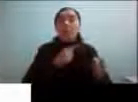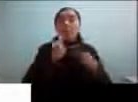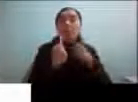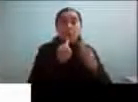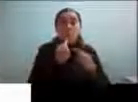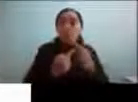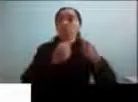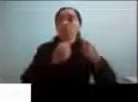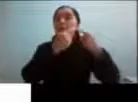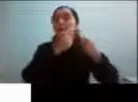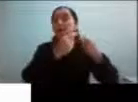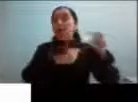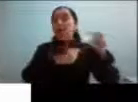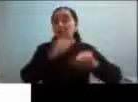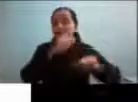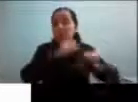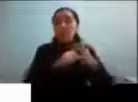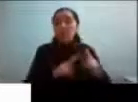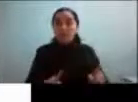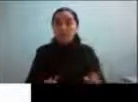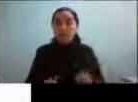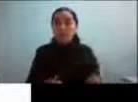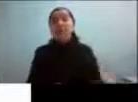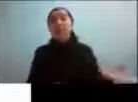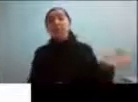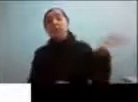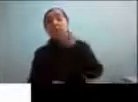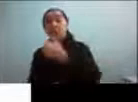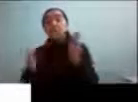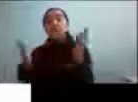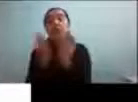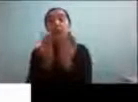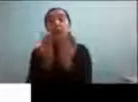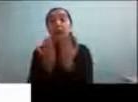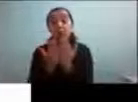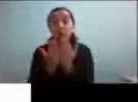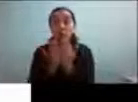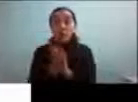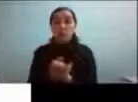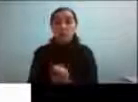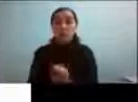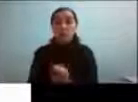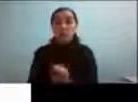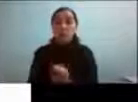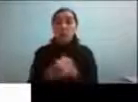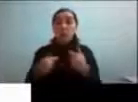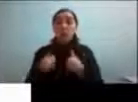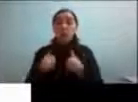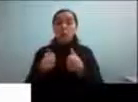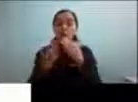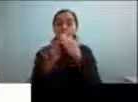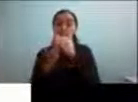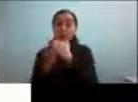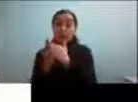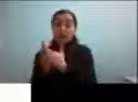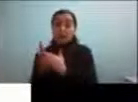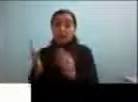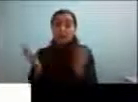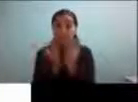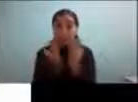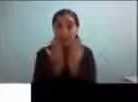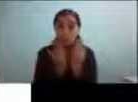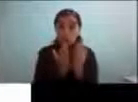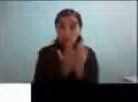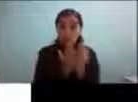vuelvo a mi estudio y vuelvo a las cosas que hice yo como planifiqué mi estudio de laboratorio era con